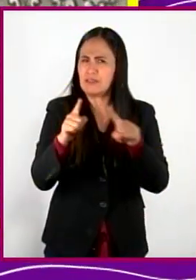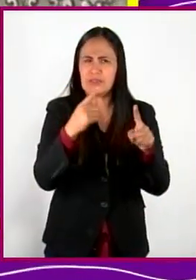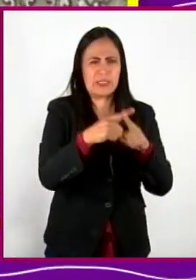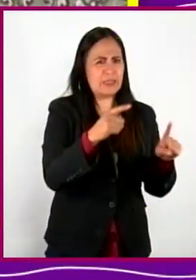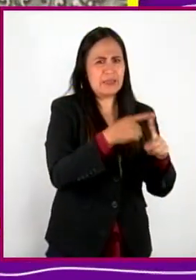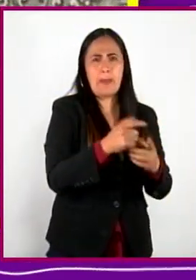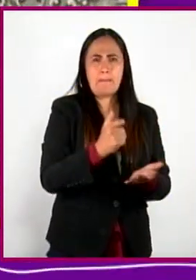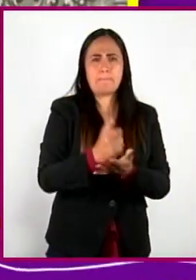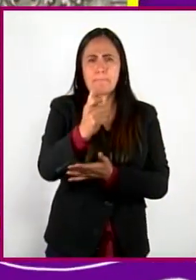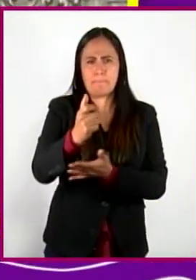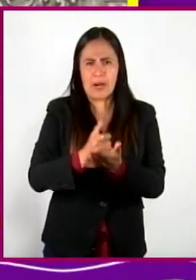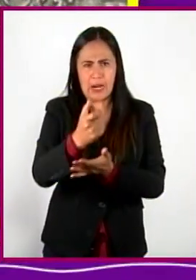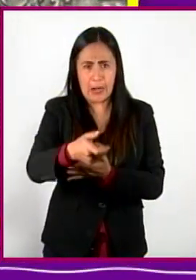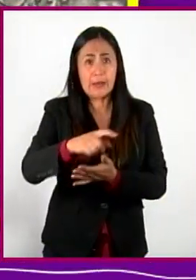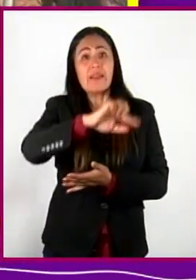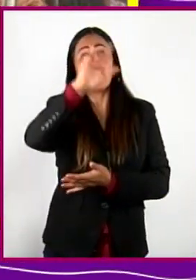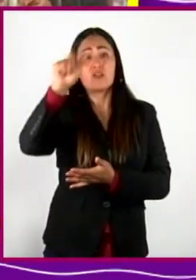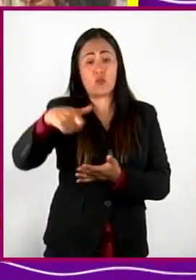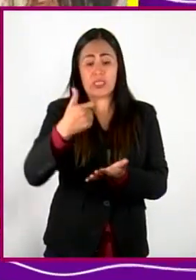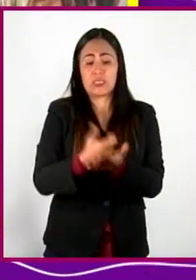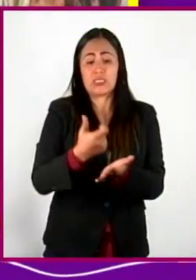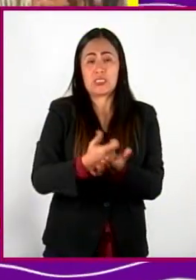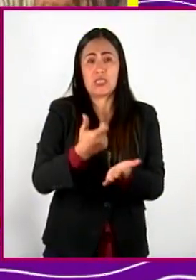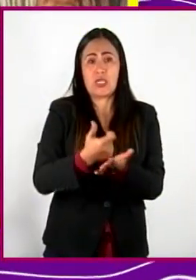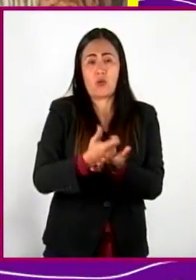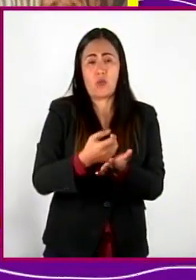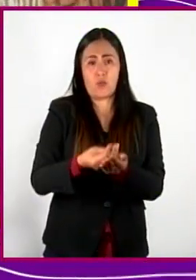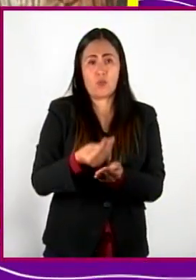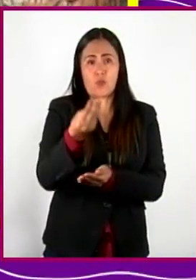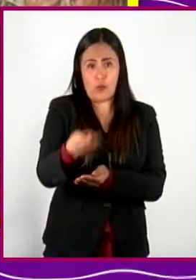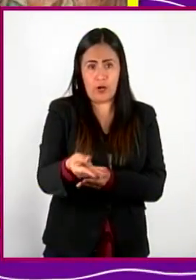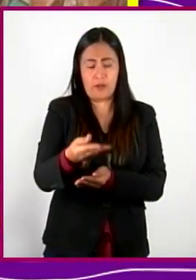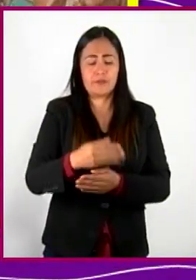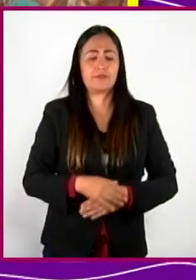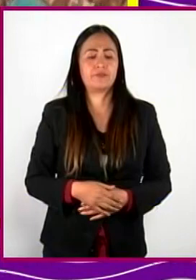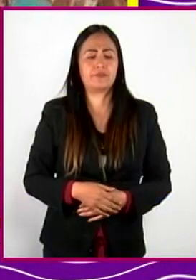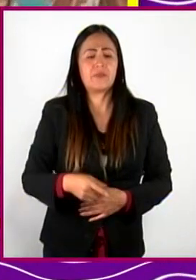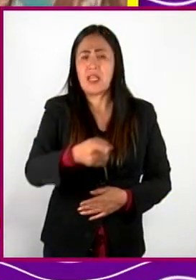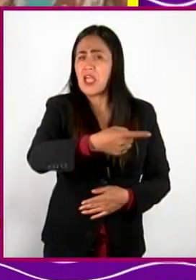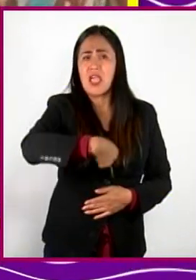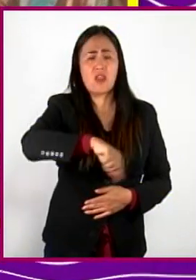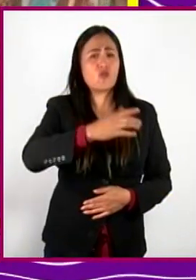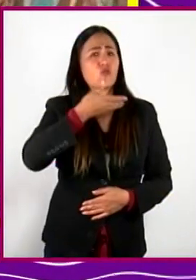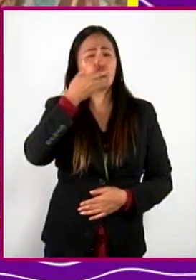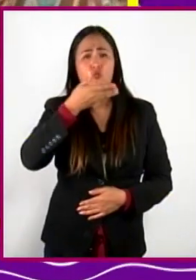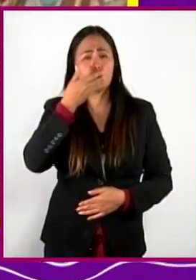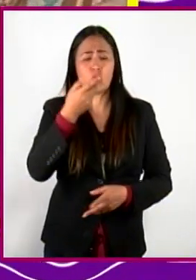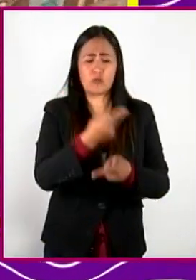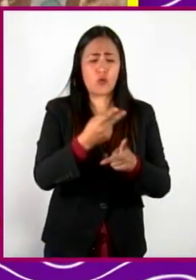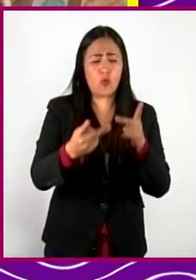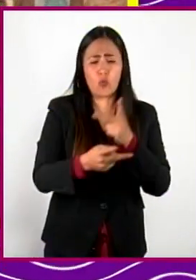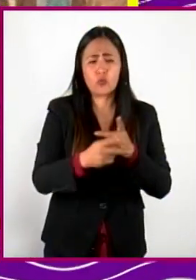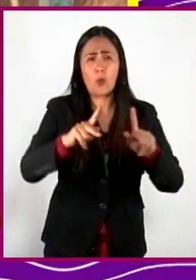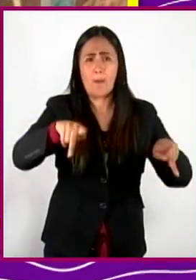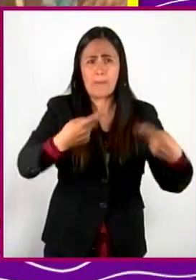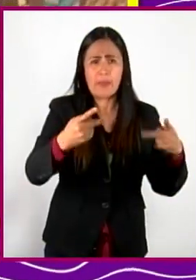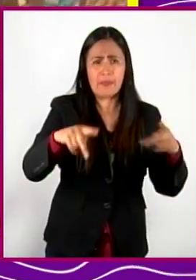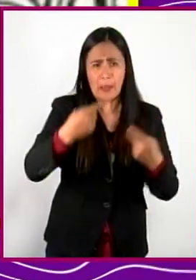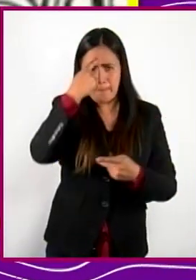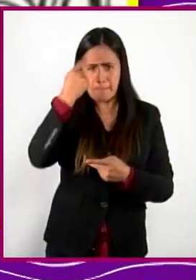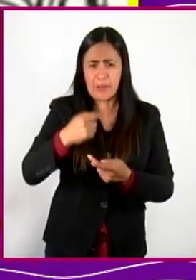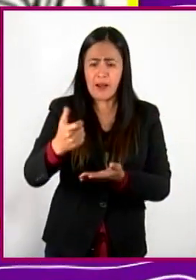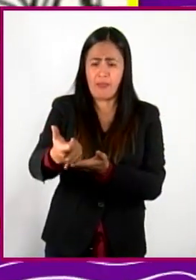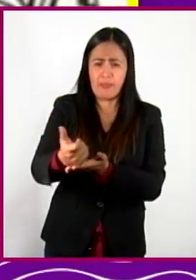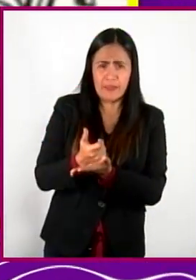comenzaron a hacerlo en dinero. De hecho, ellos mismos se acostumbraron a vender sus productos para obtener dinero